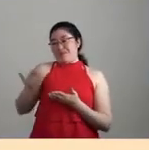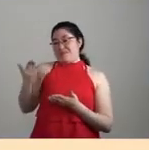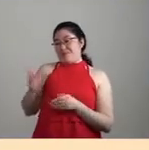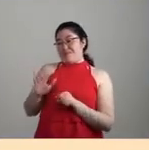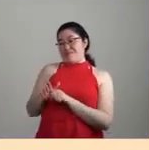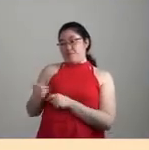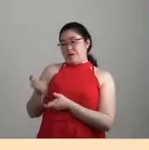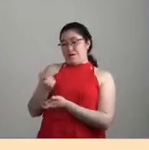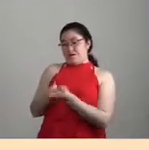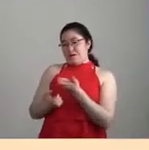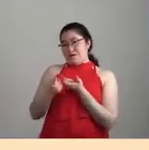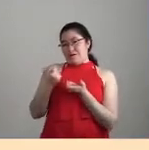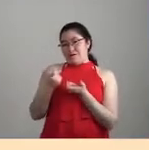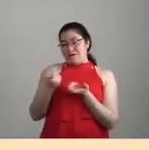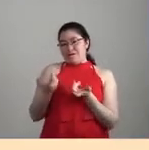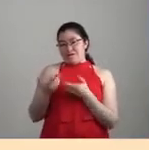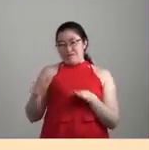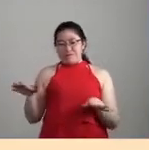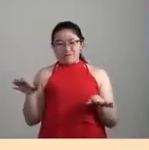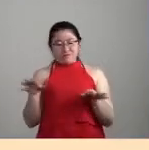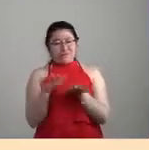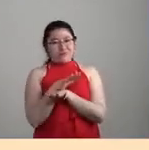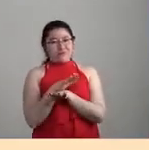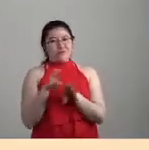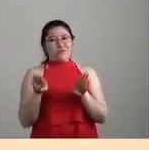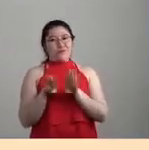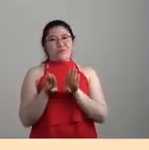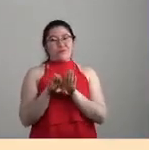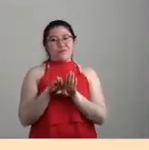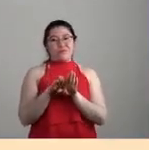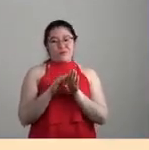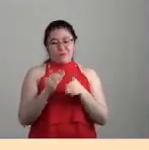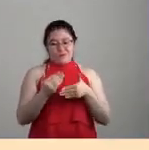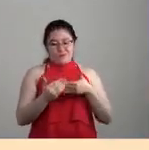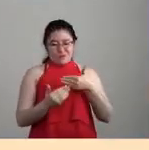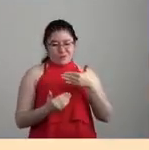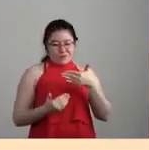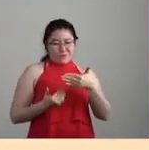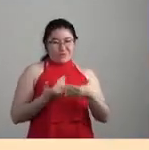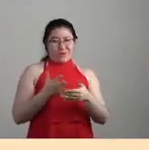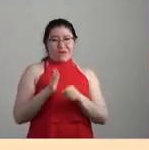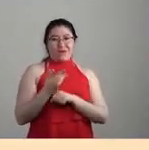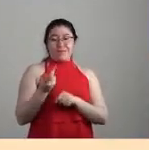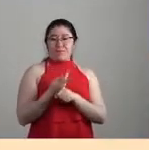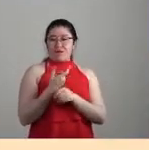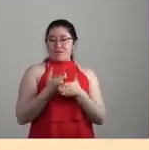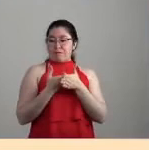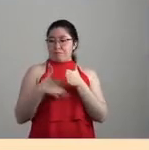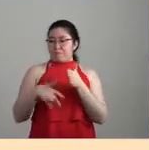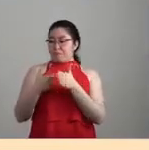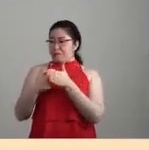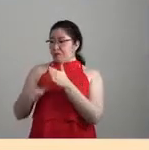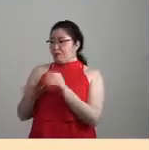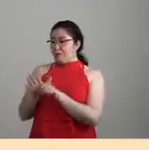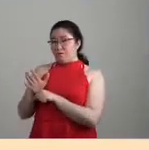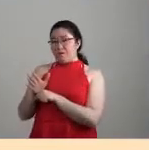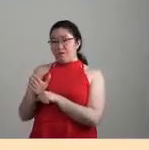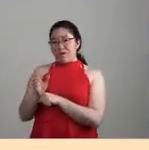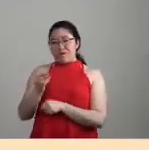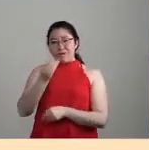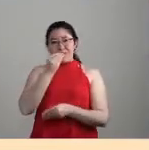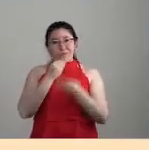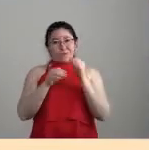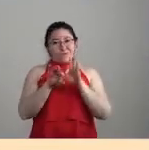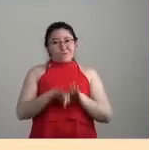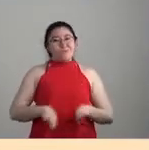capitalista, ¿no? Y lo que hemos visto es básicamente un abaratamiento progresivo en términos, vuelvo a decir, relativos, de los alimentos principales, ¿no?